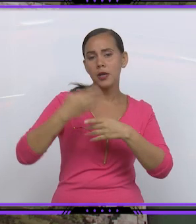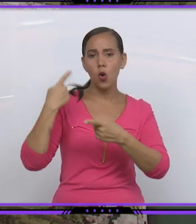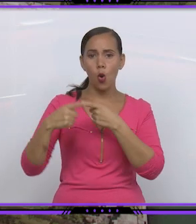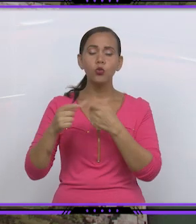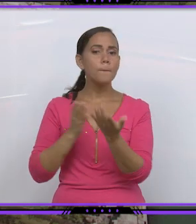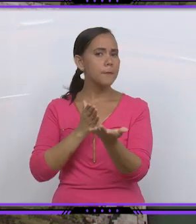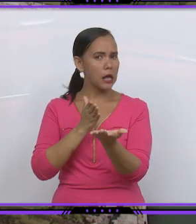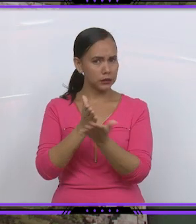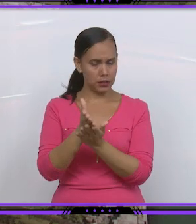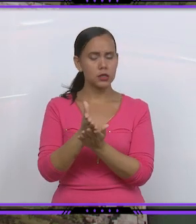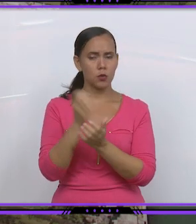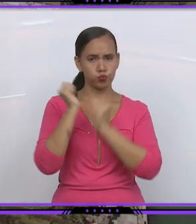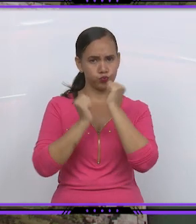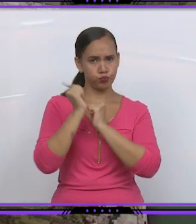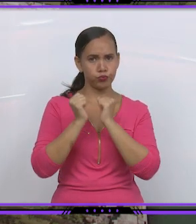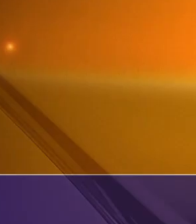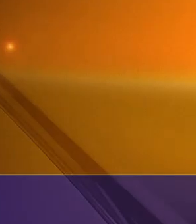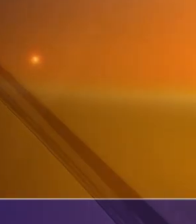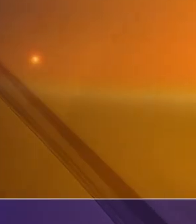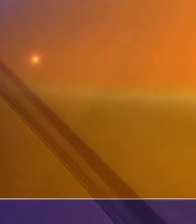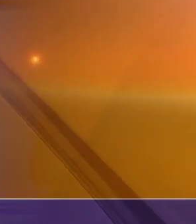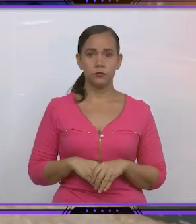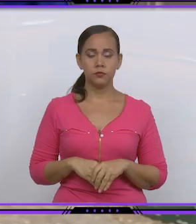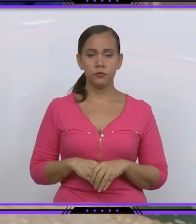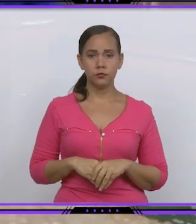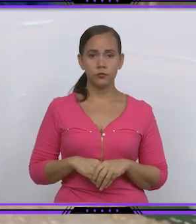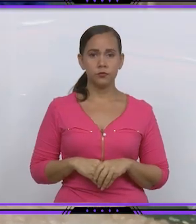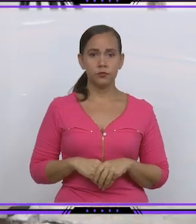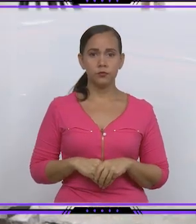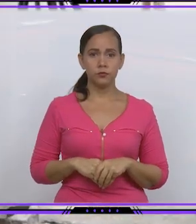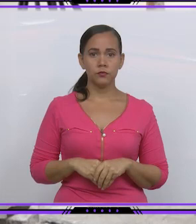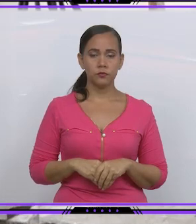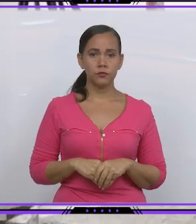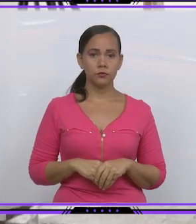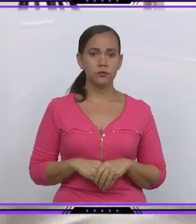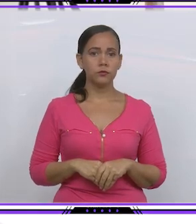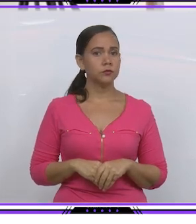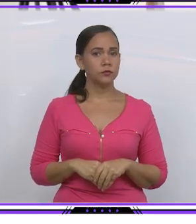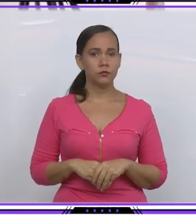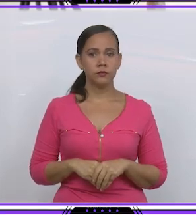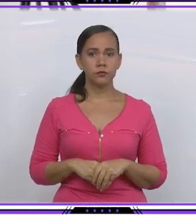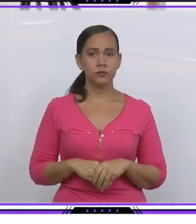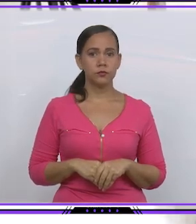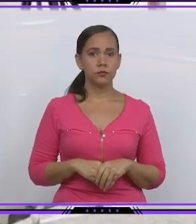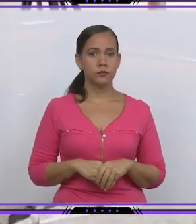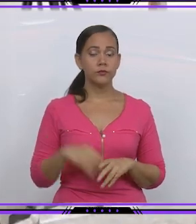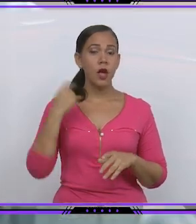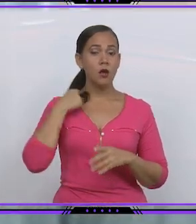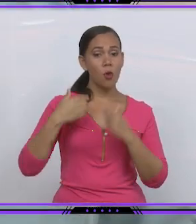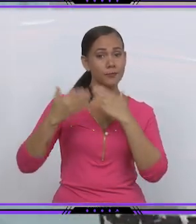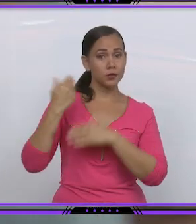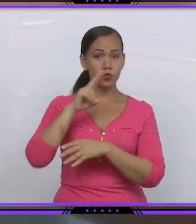alternativas que le permitan mantener activa su planta. 2022 fue un año difícil para el colectivo de la empresa de productos